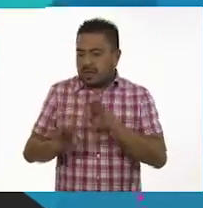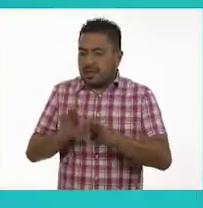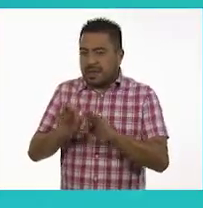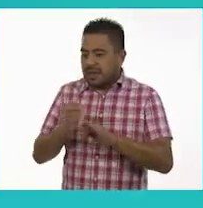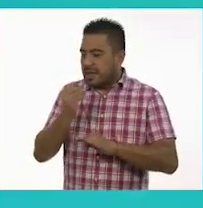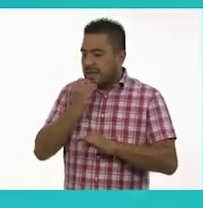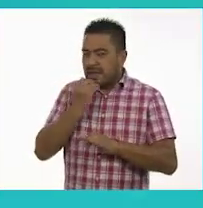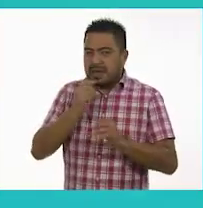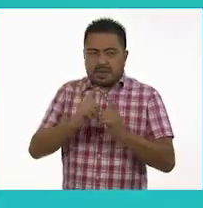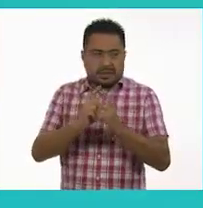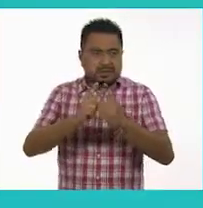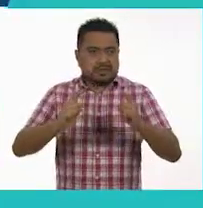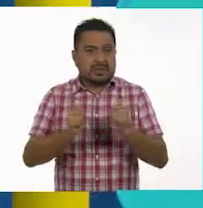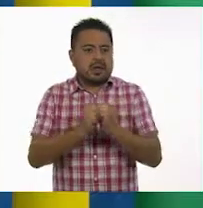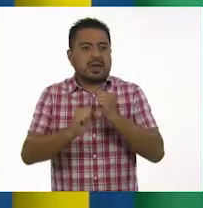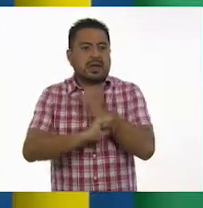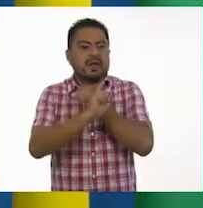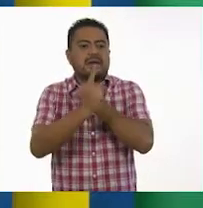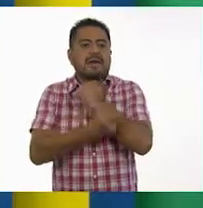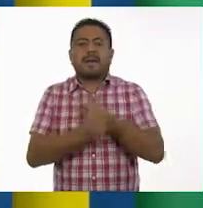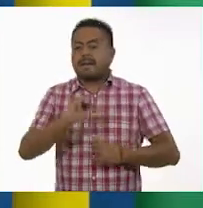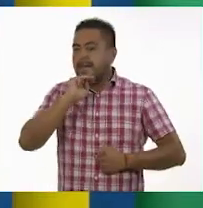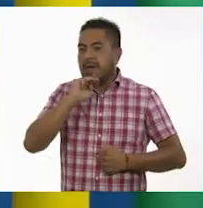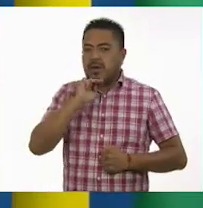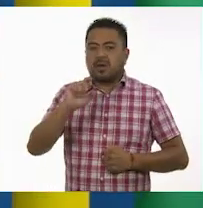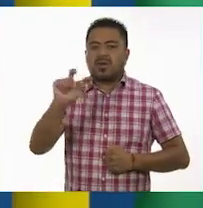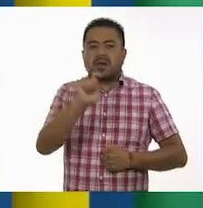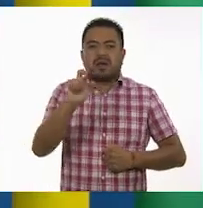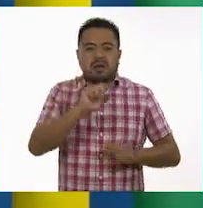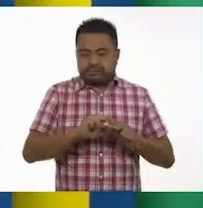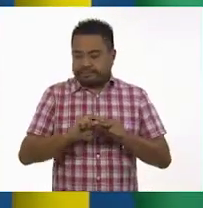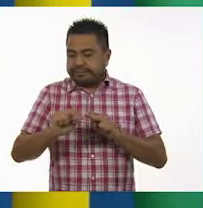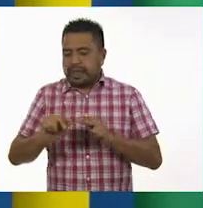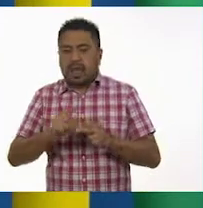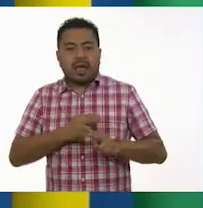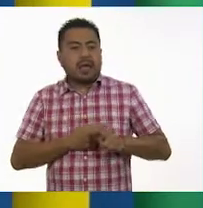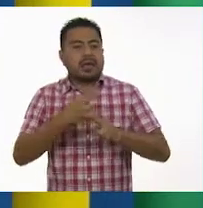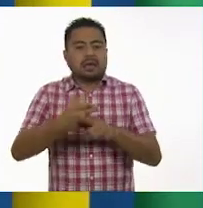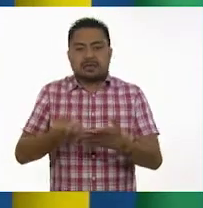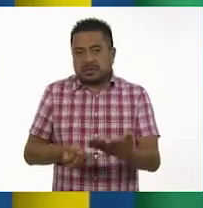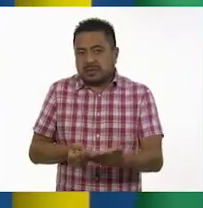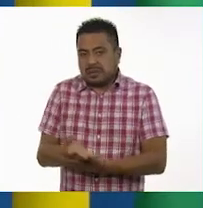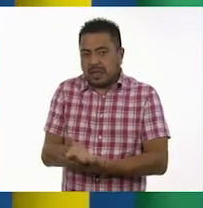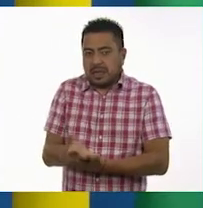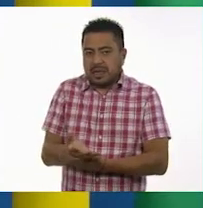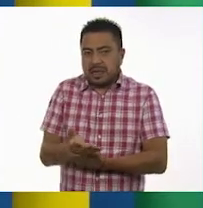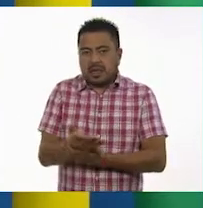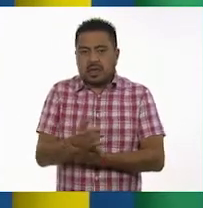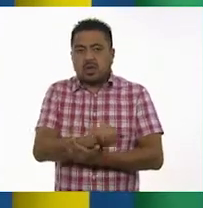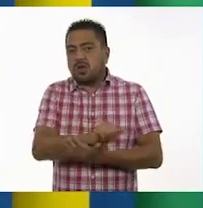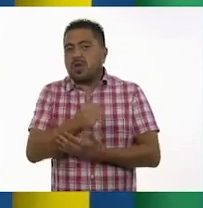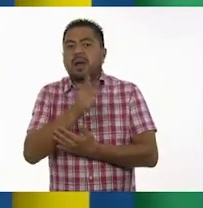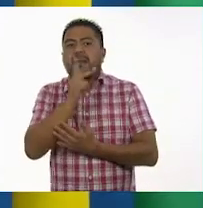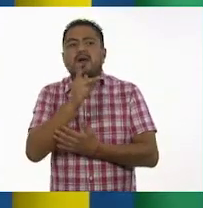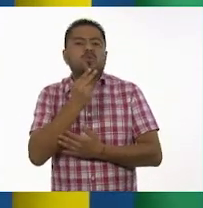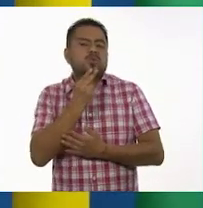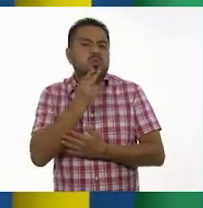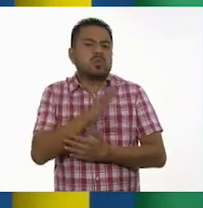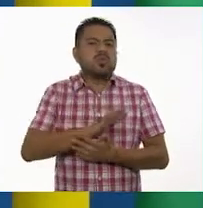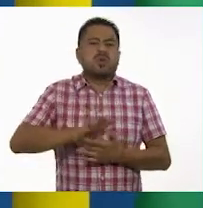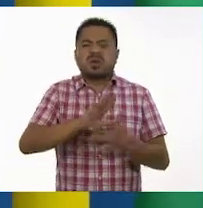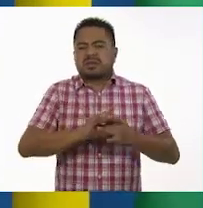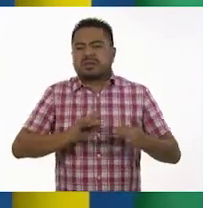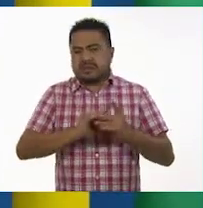desarrolla en el vientre materno, desde la fecundación hasta el nacimiento. Otra palabra que usamos para